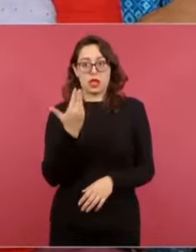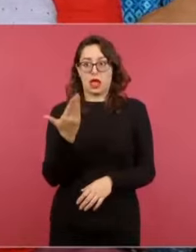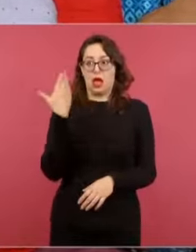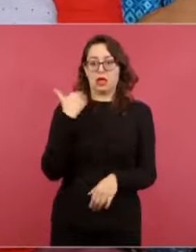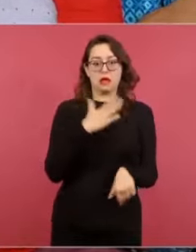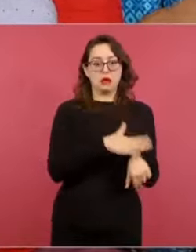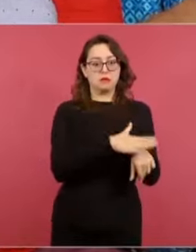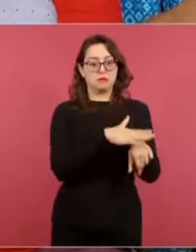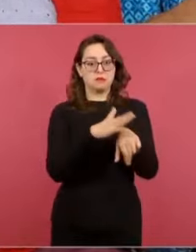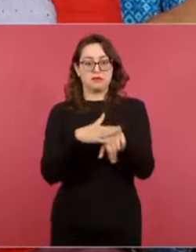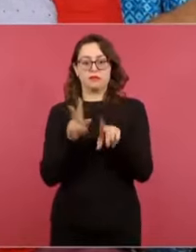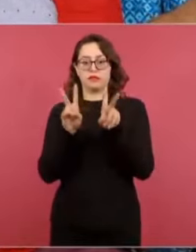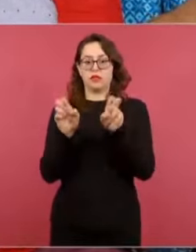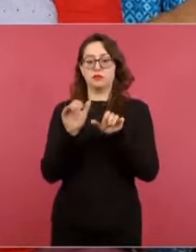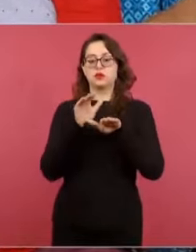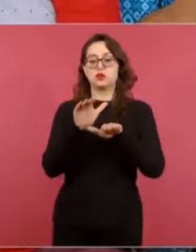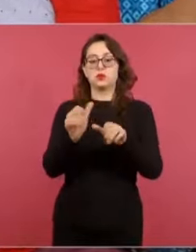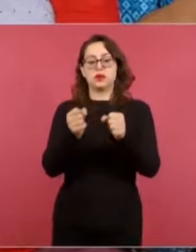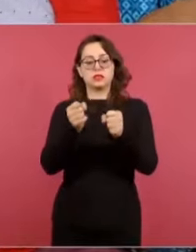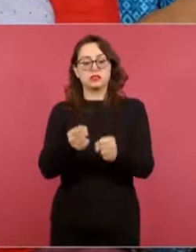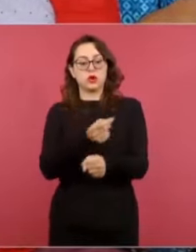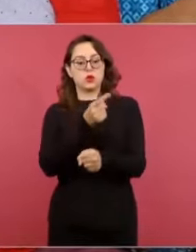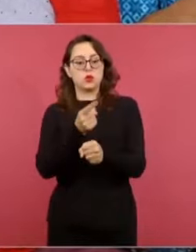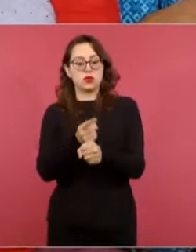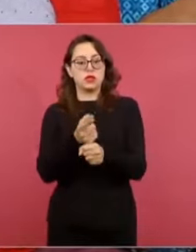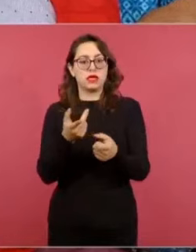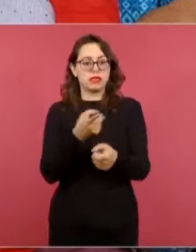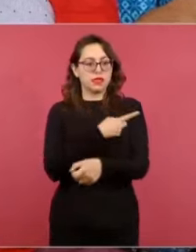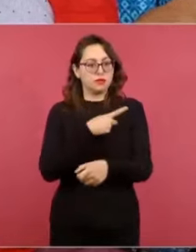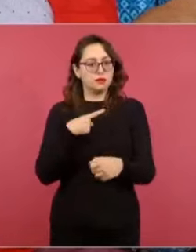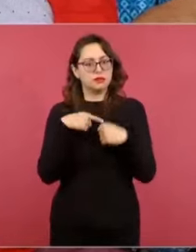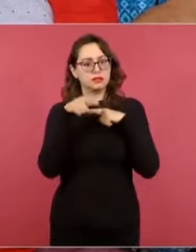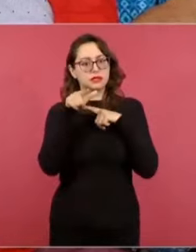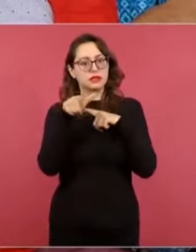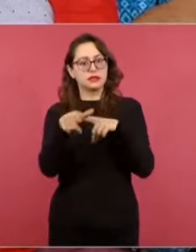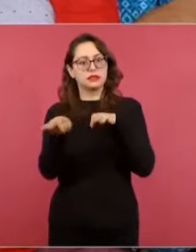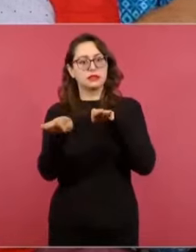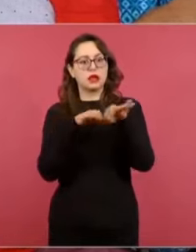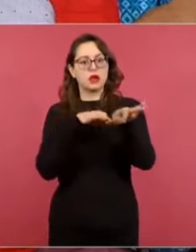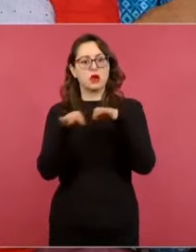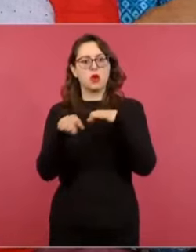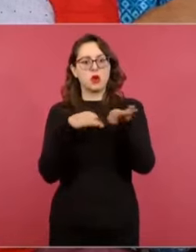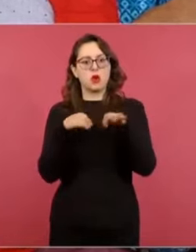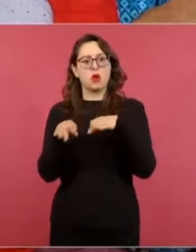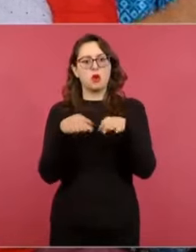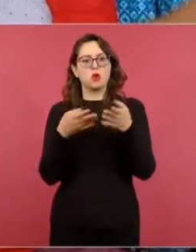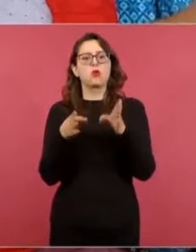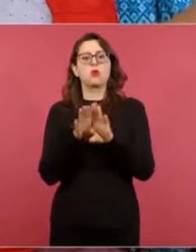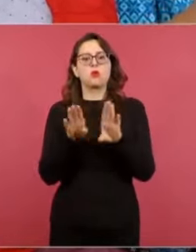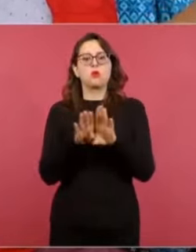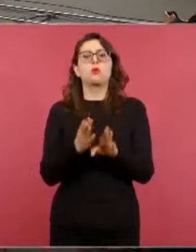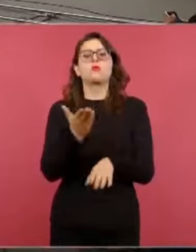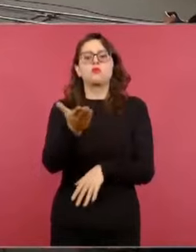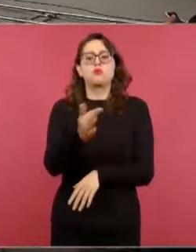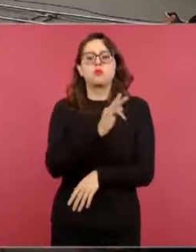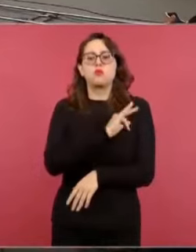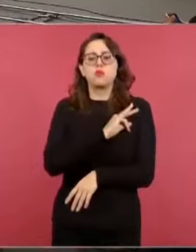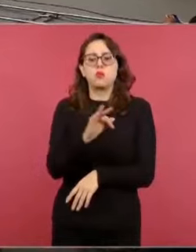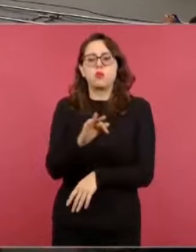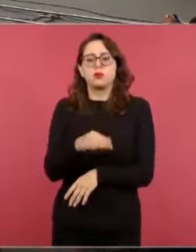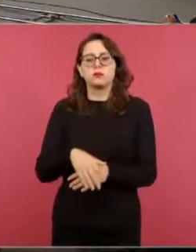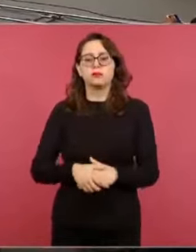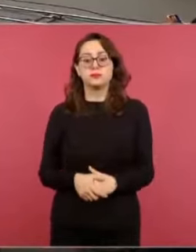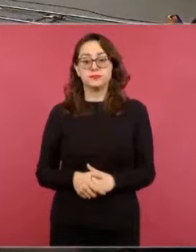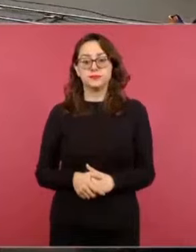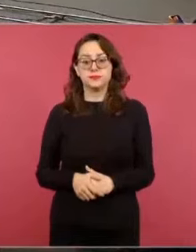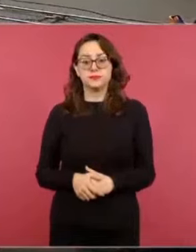con el tema de seguridad. ¿Qué se ha dicho hasta el momento que nos puede decir con respecto al tema de seguridad? Sí, bueno,